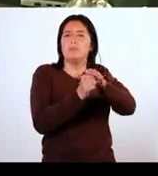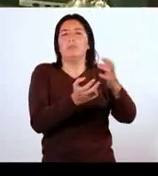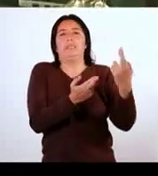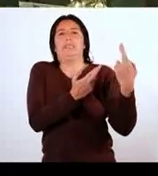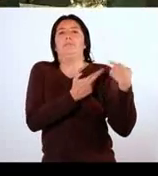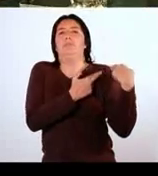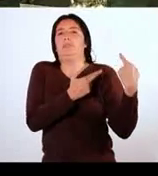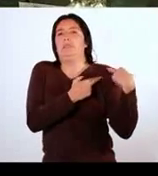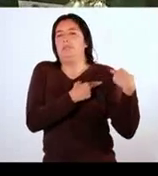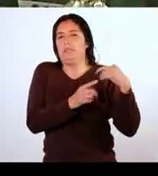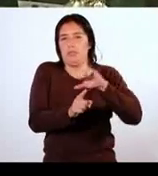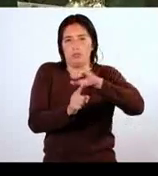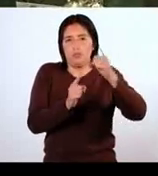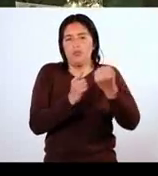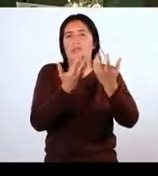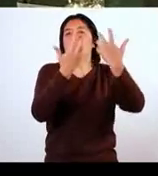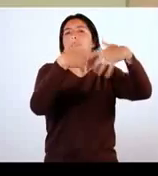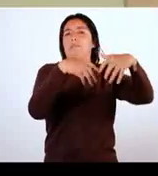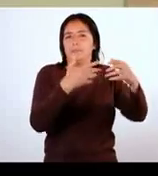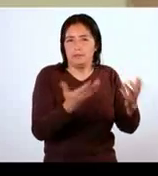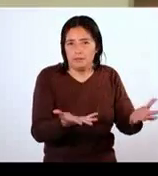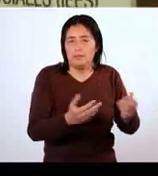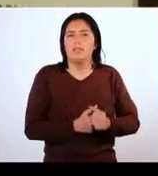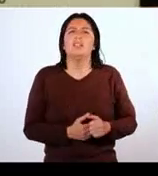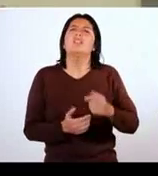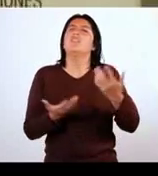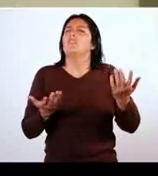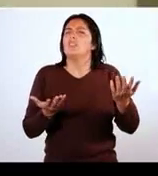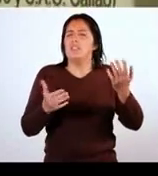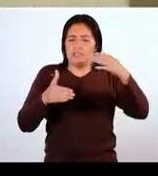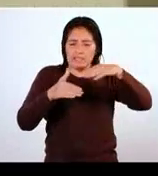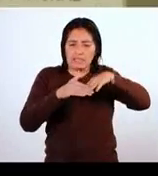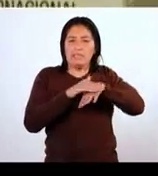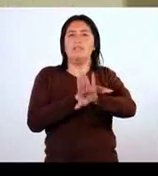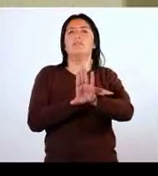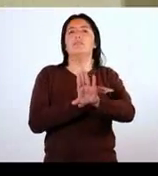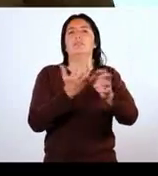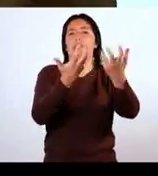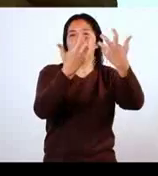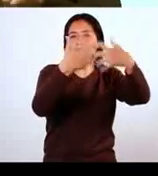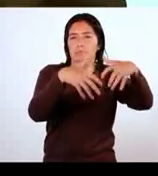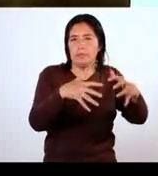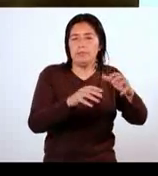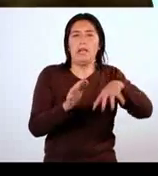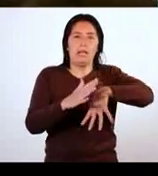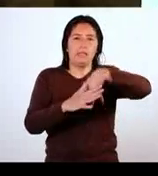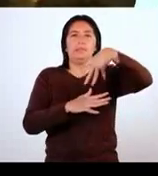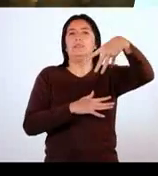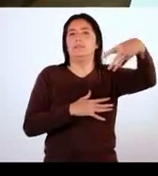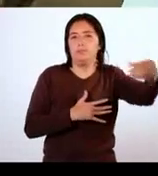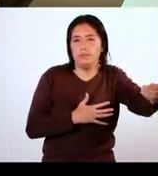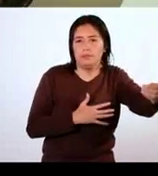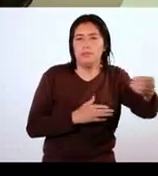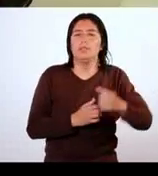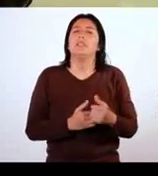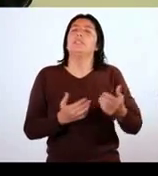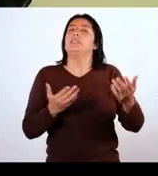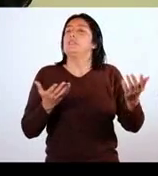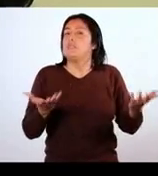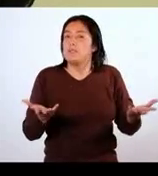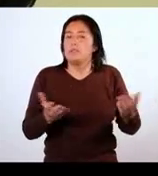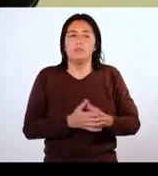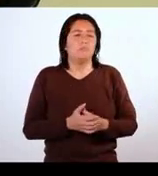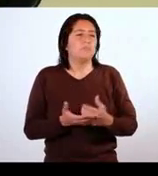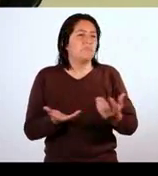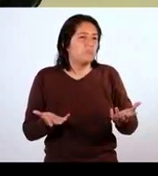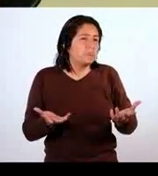responsabilidad social empresarial desde el interior de la empresa hacia afuera. Y lo que